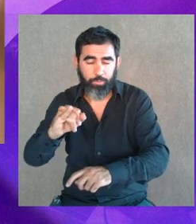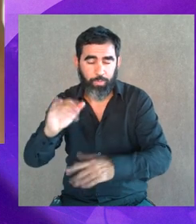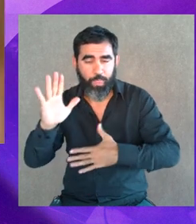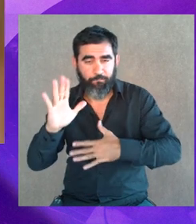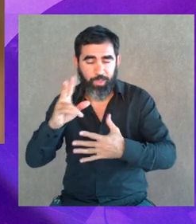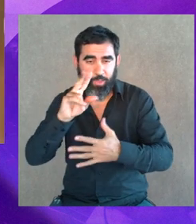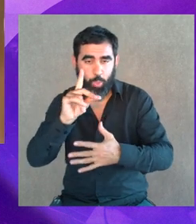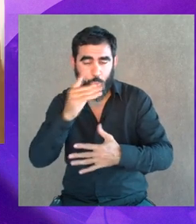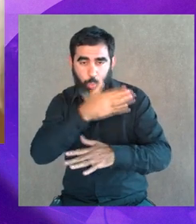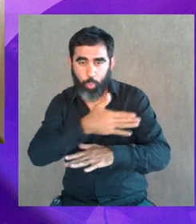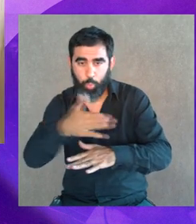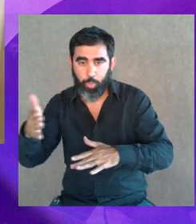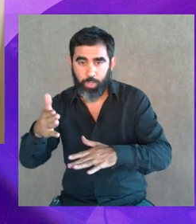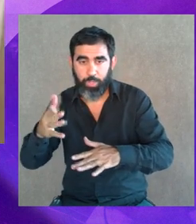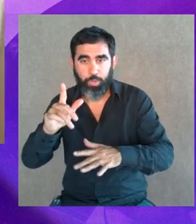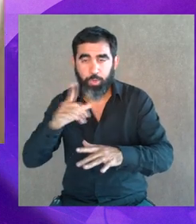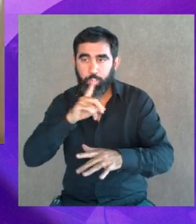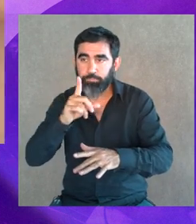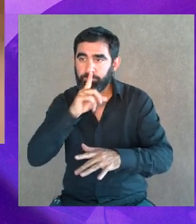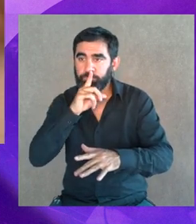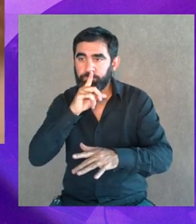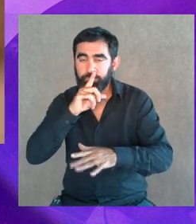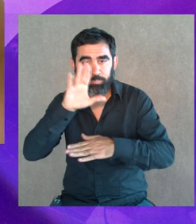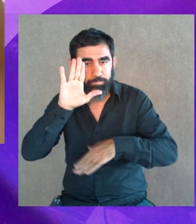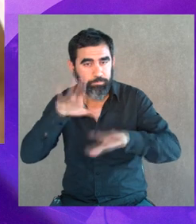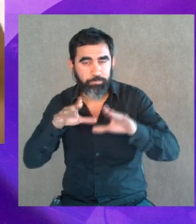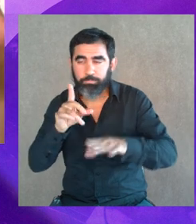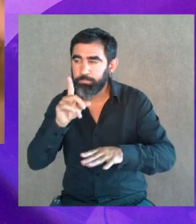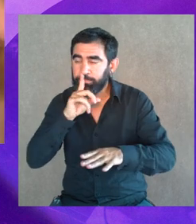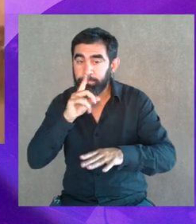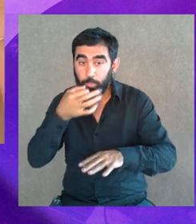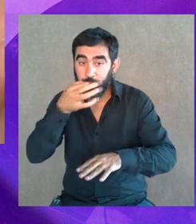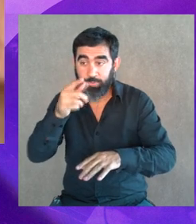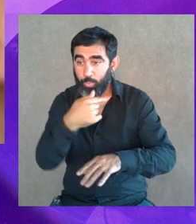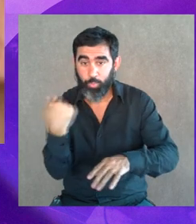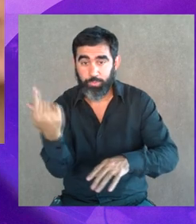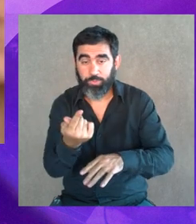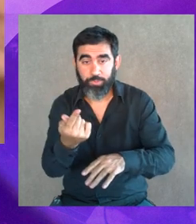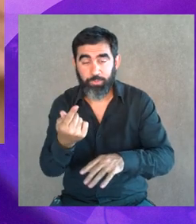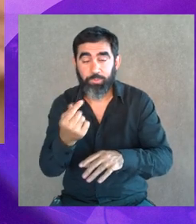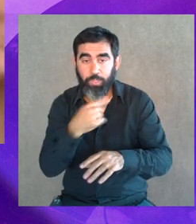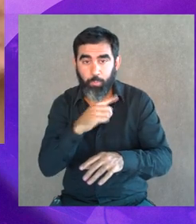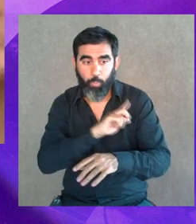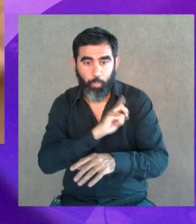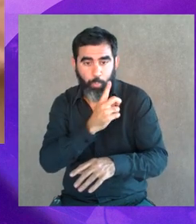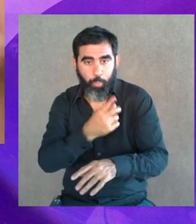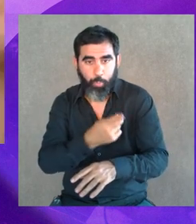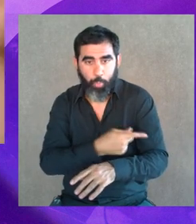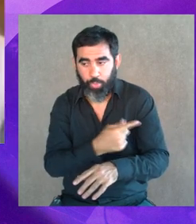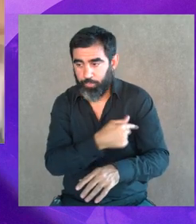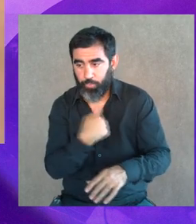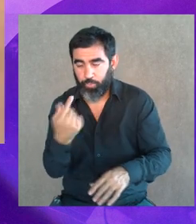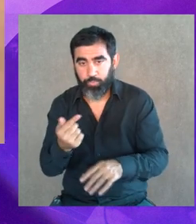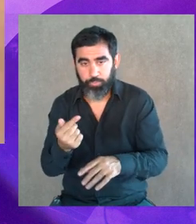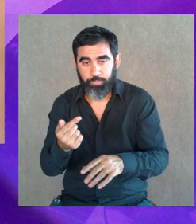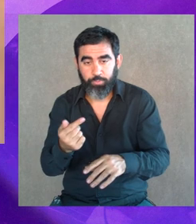ficción, que no vuela una mosca, y que es un poco lo que ustedes hablaban, ¿no? El poder que tenemos nosotros